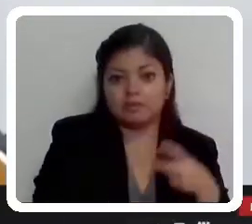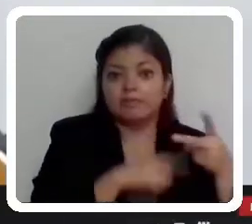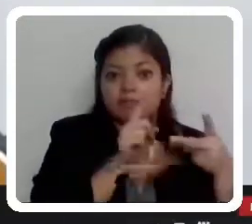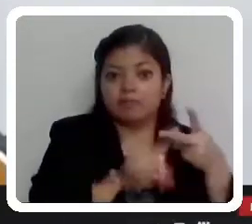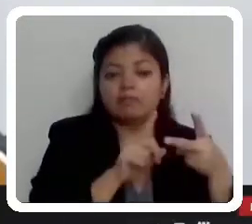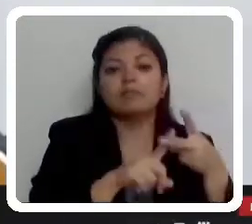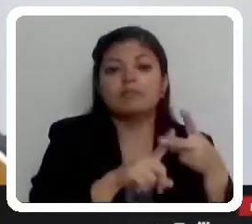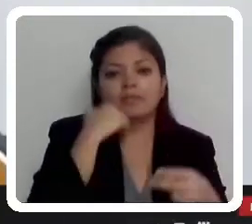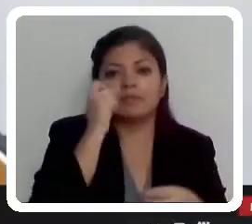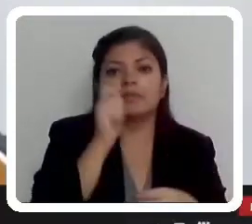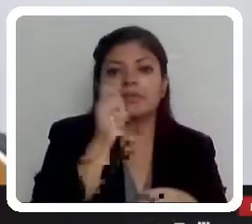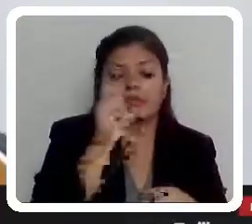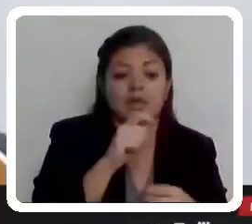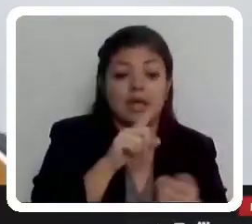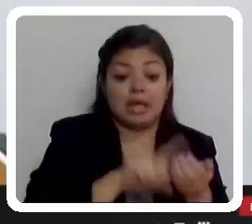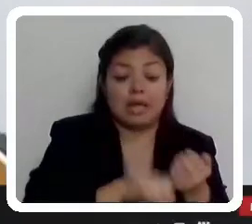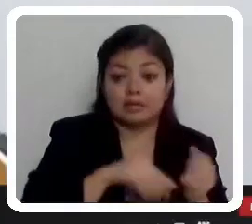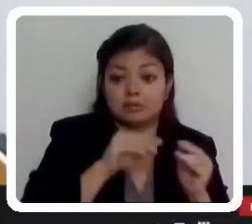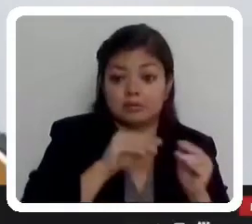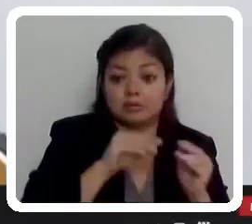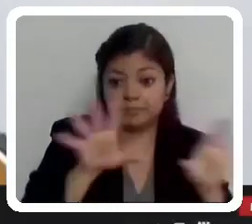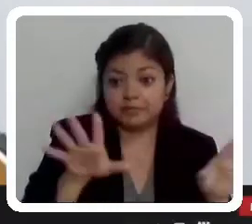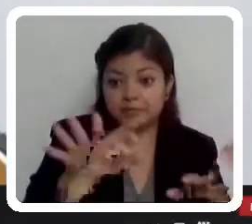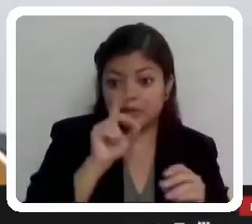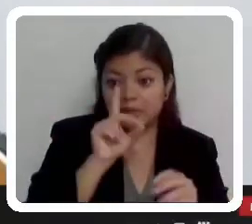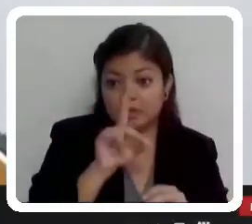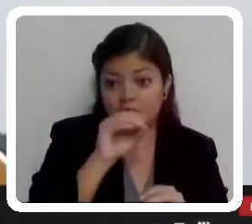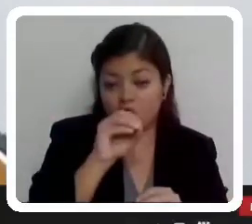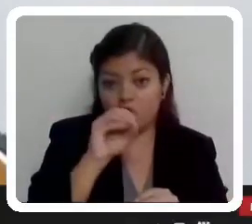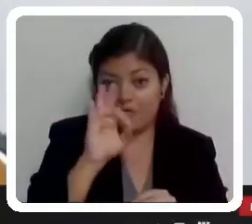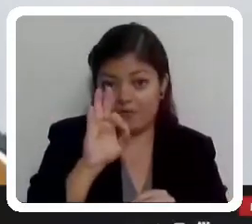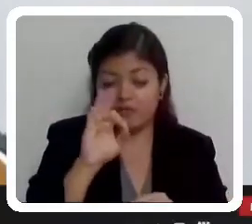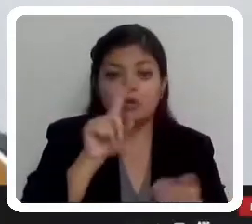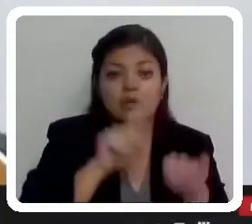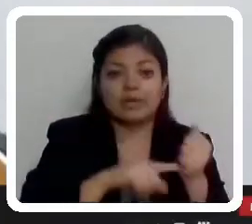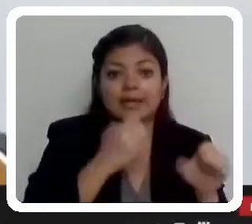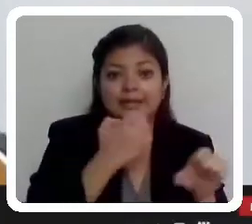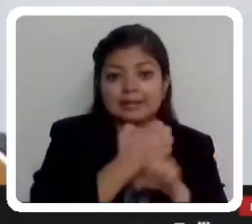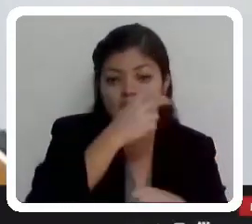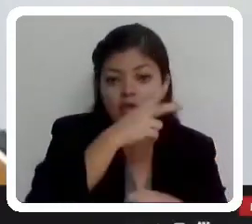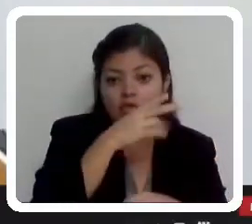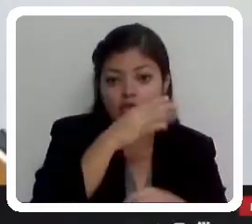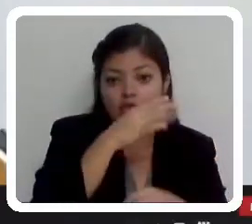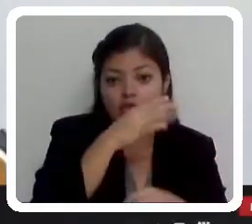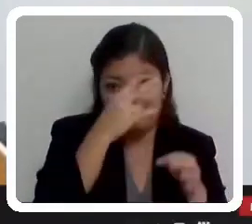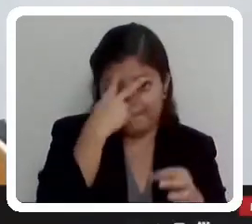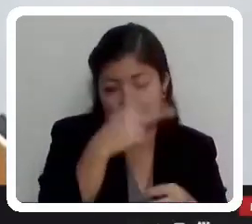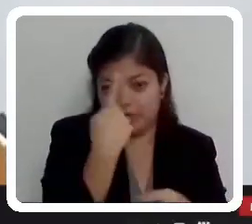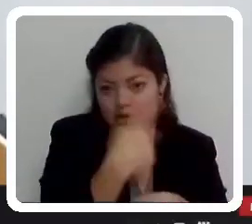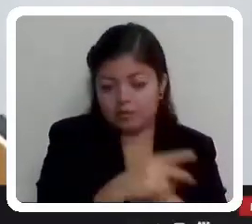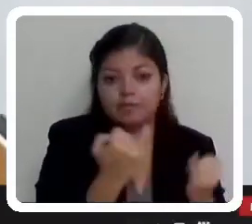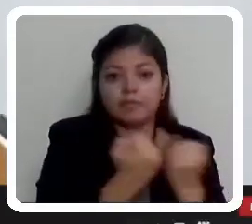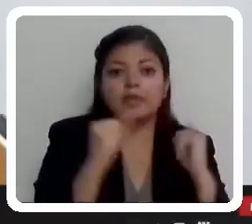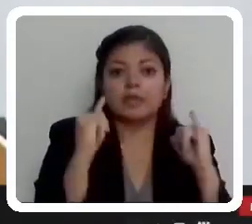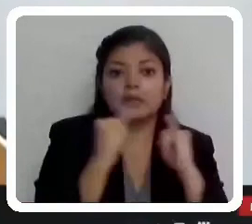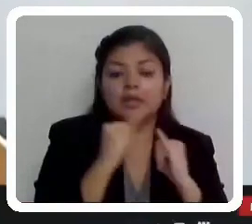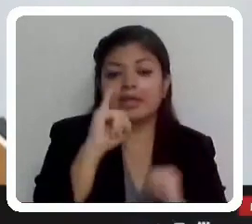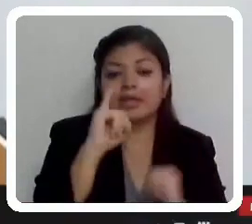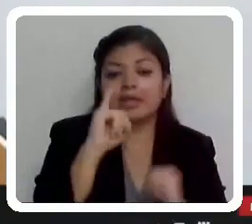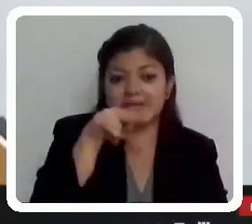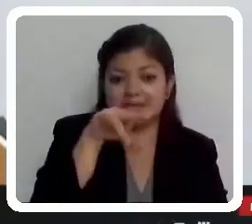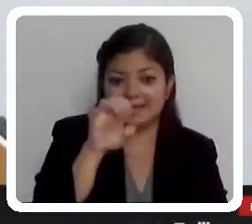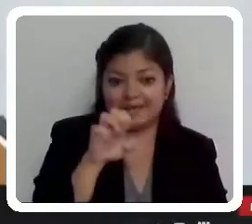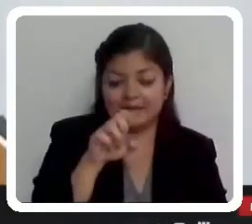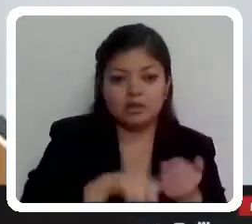entrará en vigor el día siguiente de su publicación en el periódico oficial Gaceta de Gobierno del Estado de México. Tercero, el Instituto Electoral del Estado de México